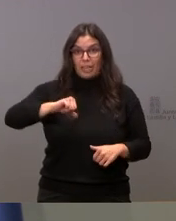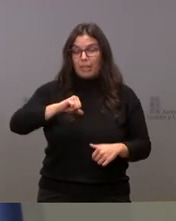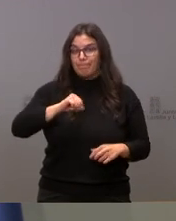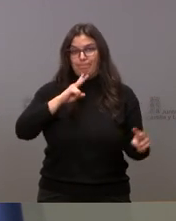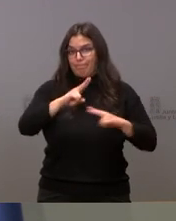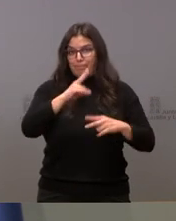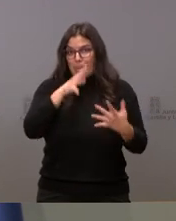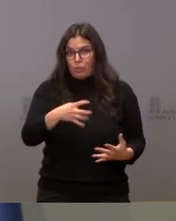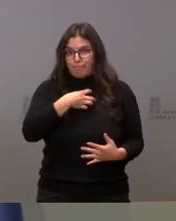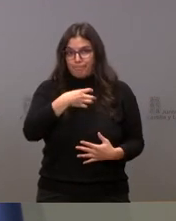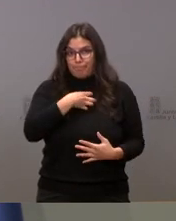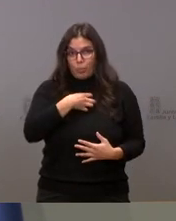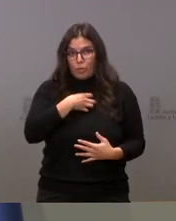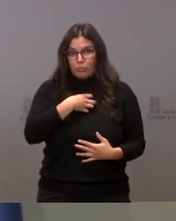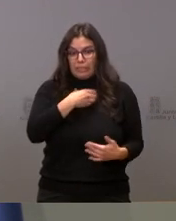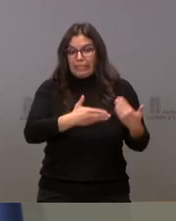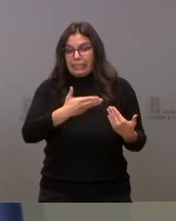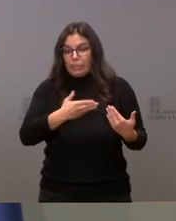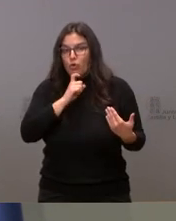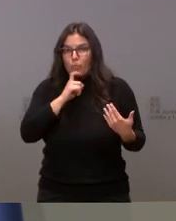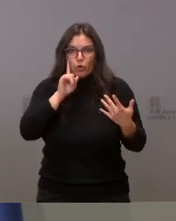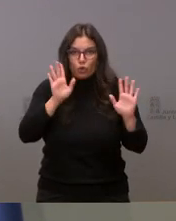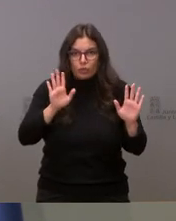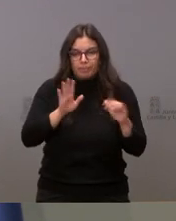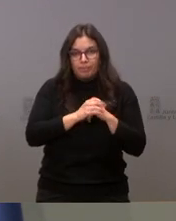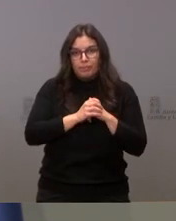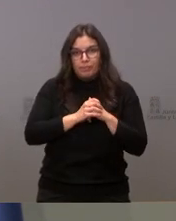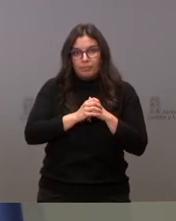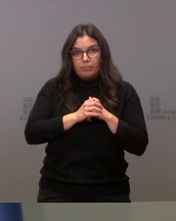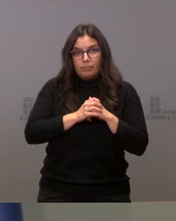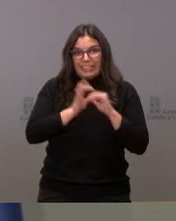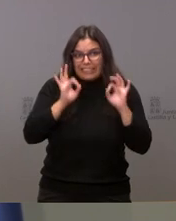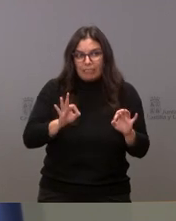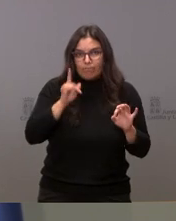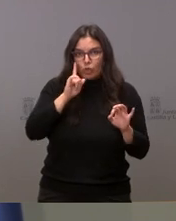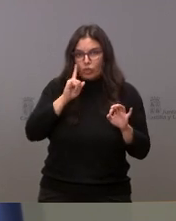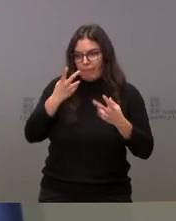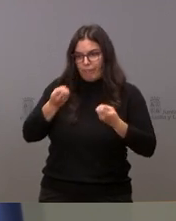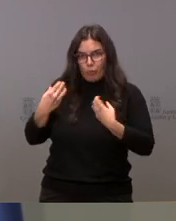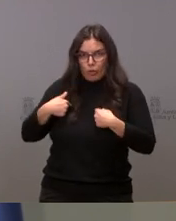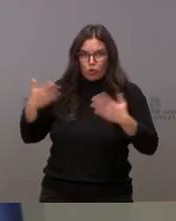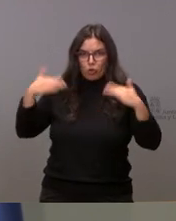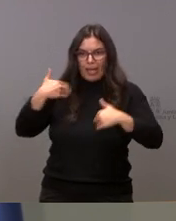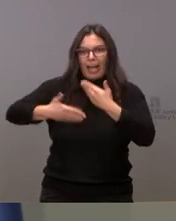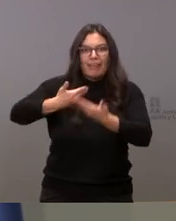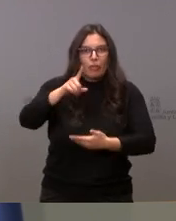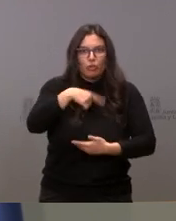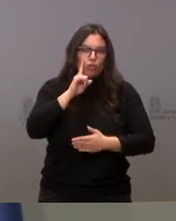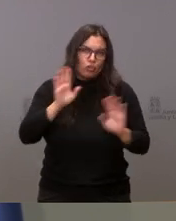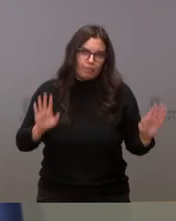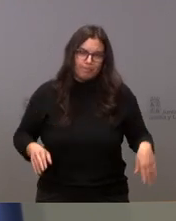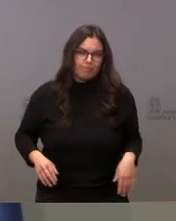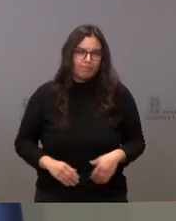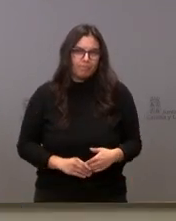puedo decir en qué situación está, porque no le puedo decir exactamente si hemos tenido algún avance a este respecto o no en este momento.